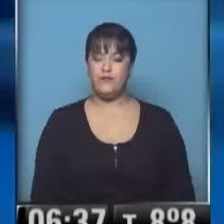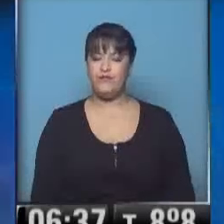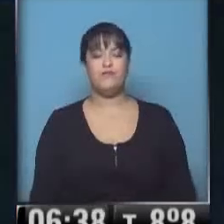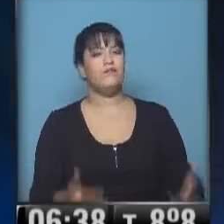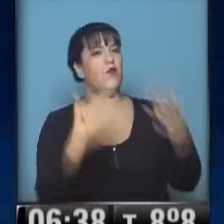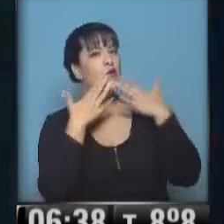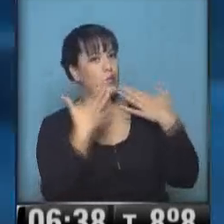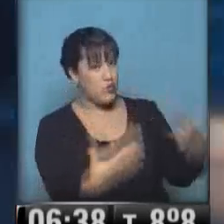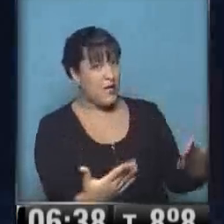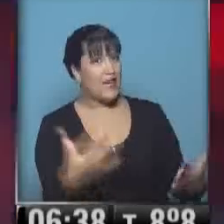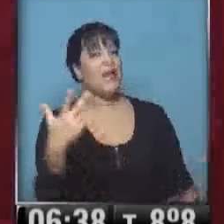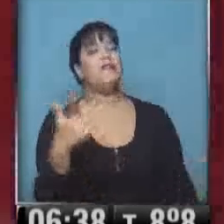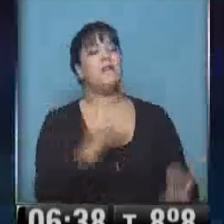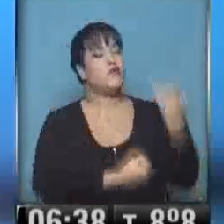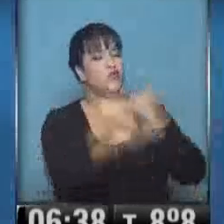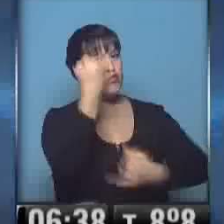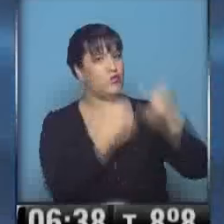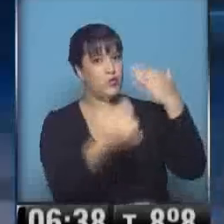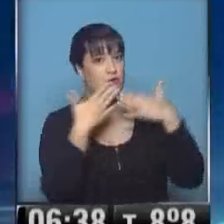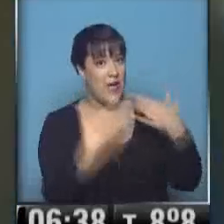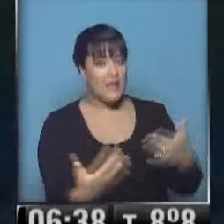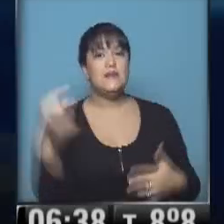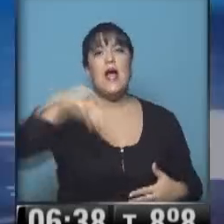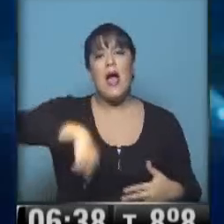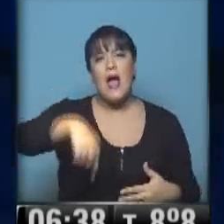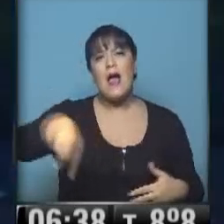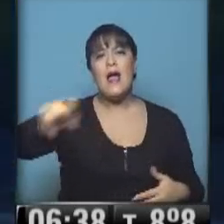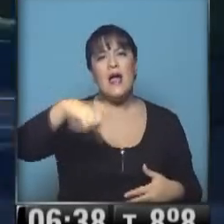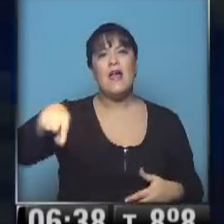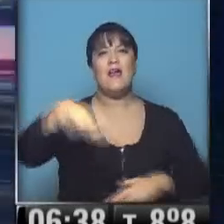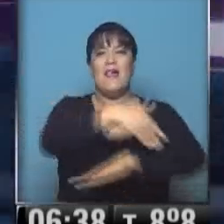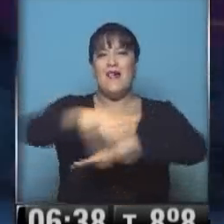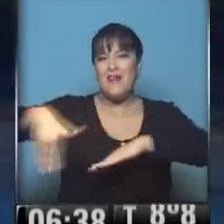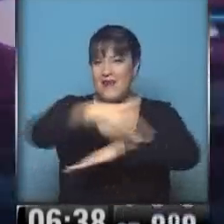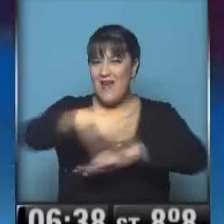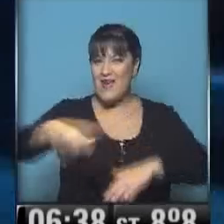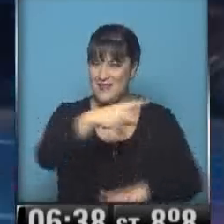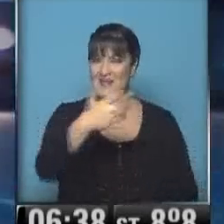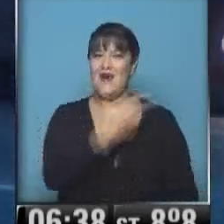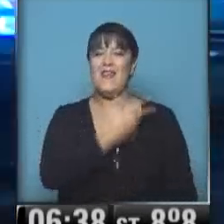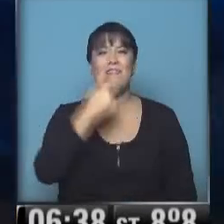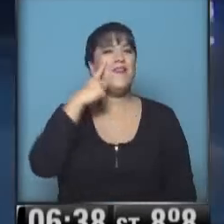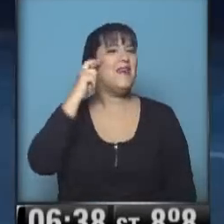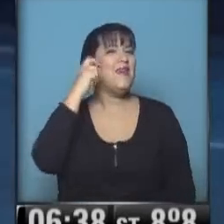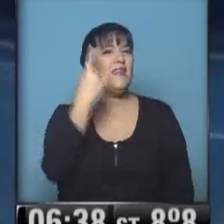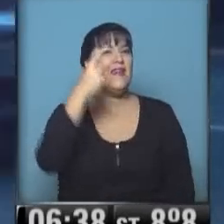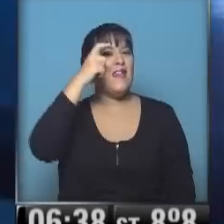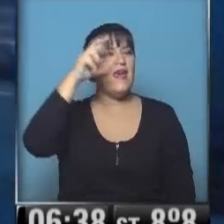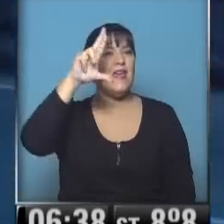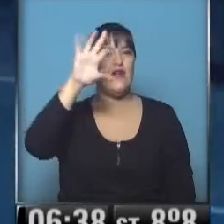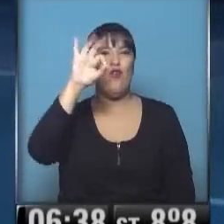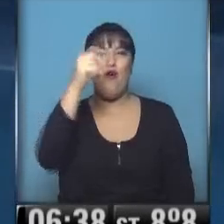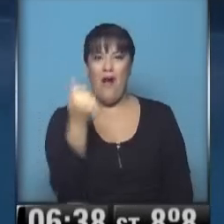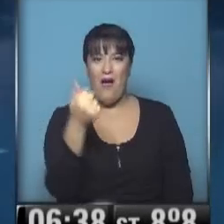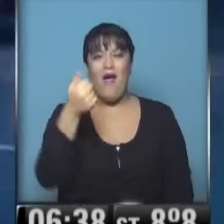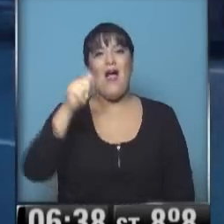Muchísimas gracias, Hugo, por toda la información. Y ahí tenemos a nuestros compañeros de Figueroa Alcorta y entre ellos Martín, el Pastor Dutroc,